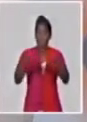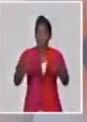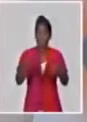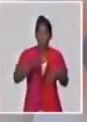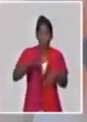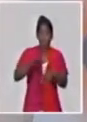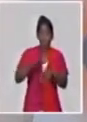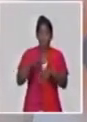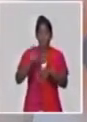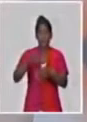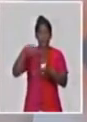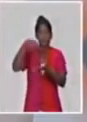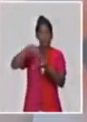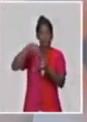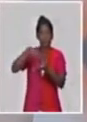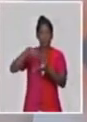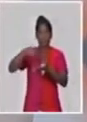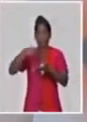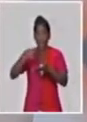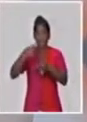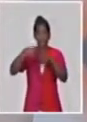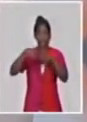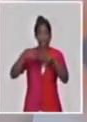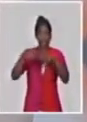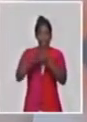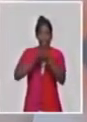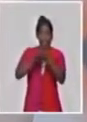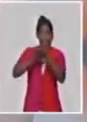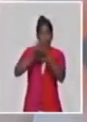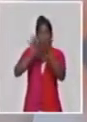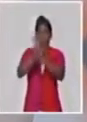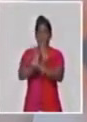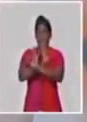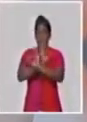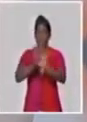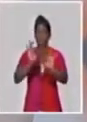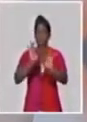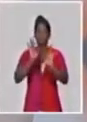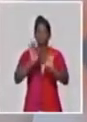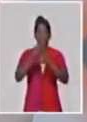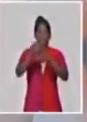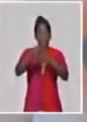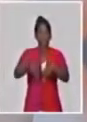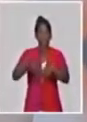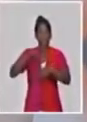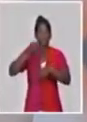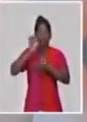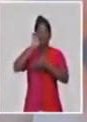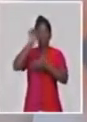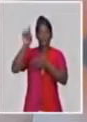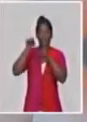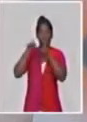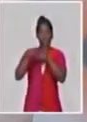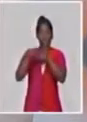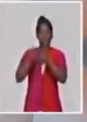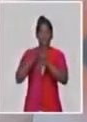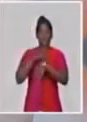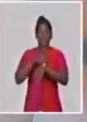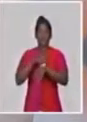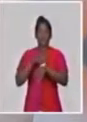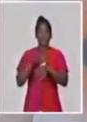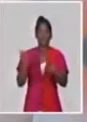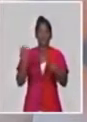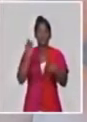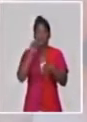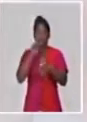utensilios, los insumos y así como cuando en los restaurantes y cafeterías, cada vez que se culmine una rotación, limpiar